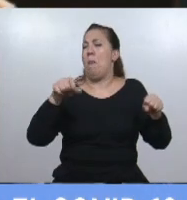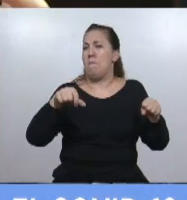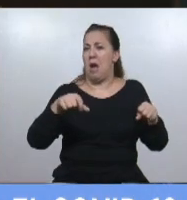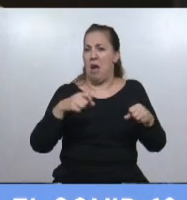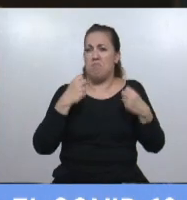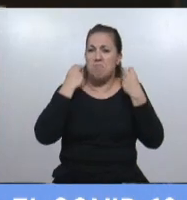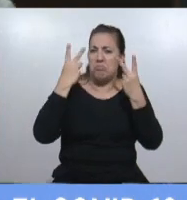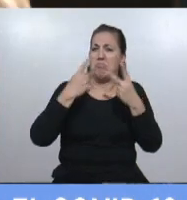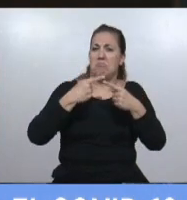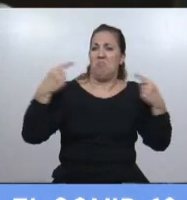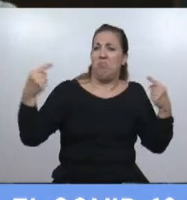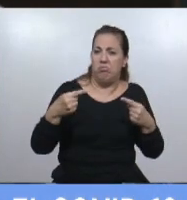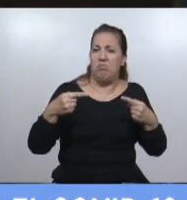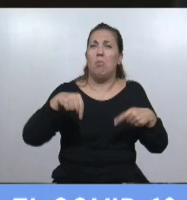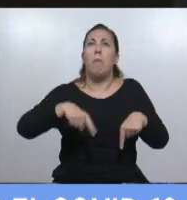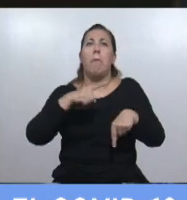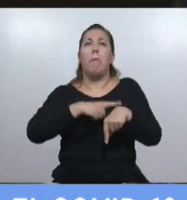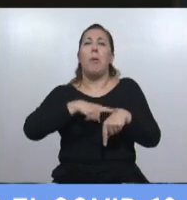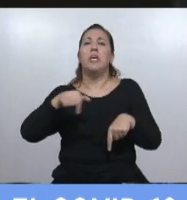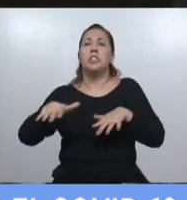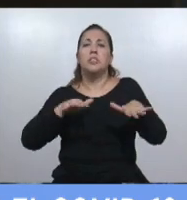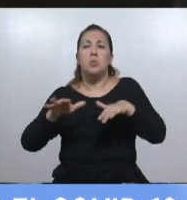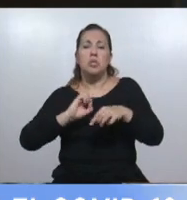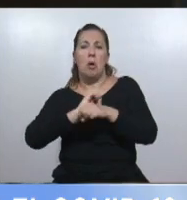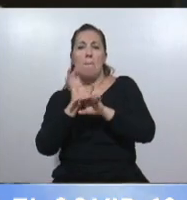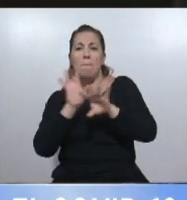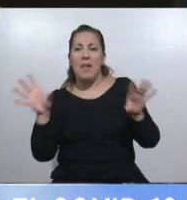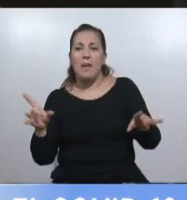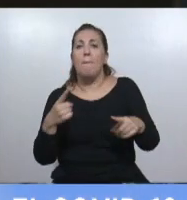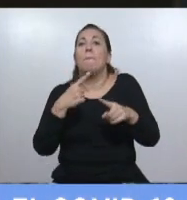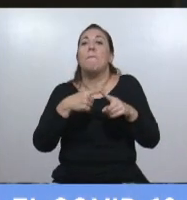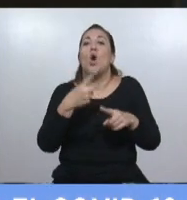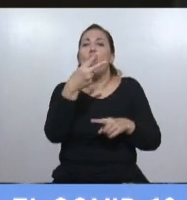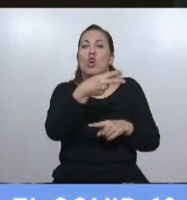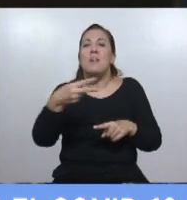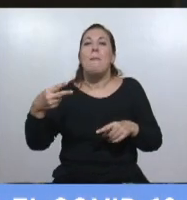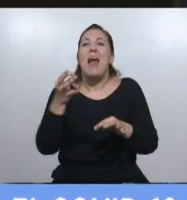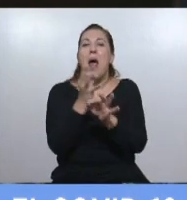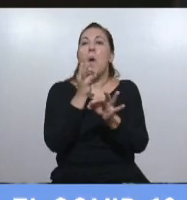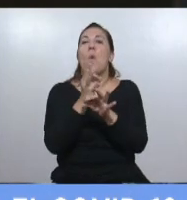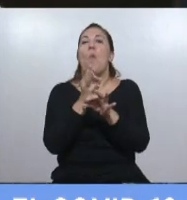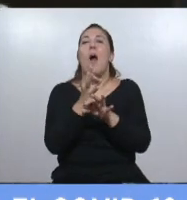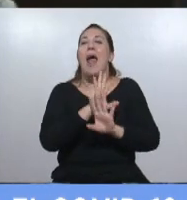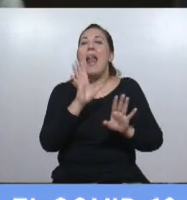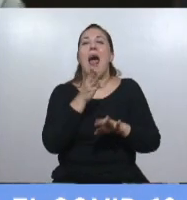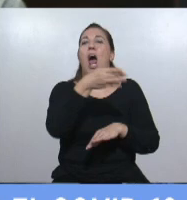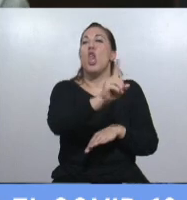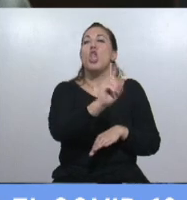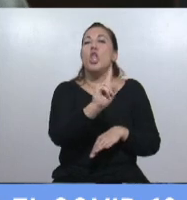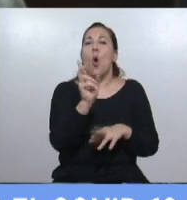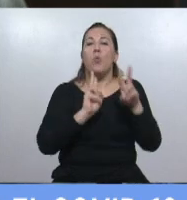tanta confrontación en el medio de una pandemia por dos semanas de presencialidad? ¿Qué pasó?